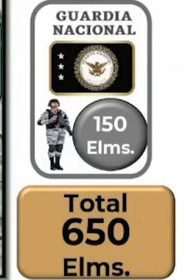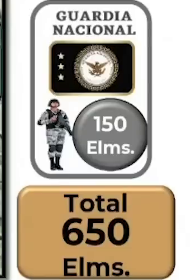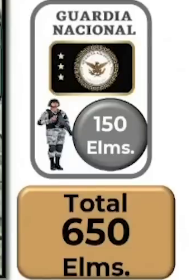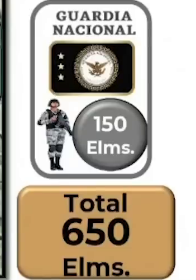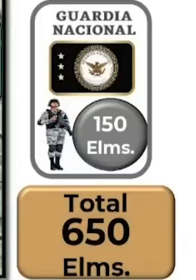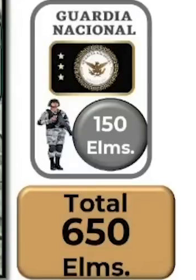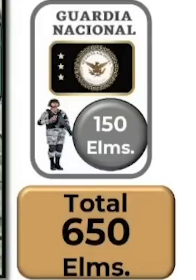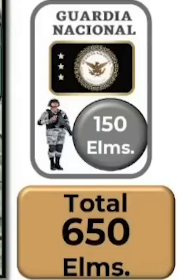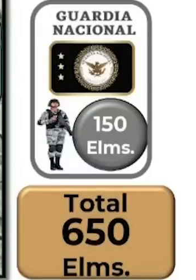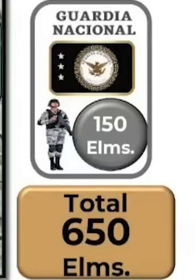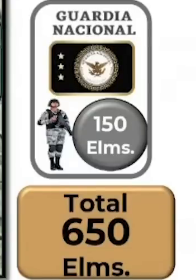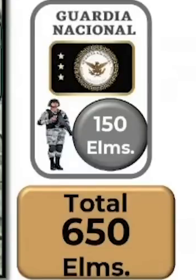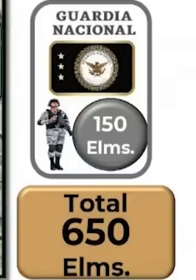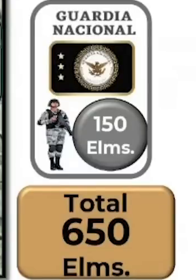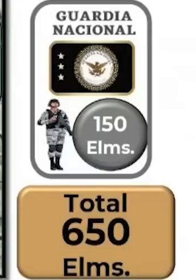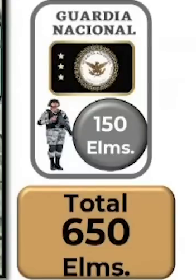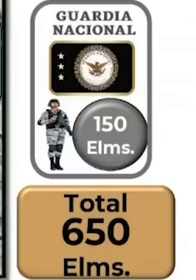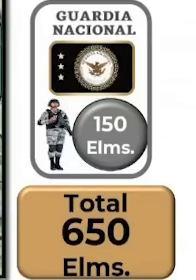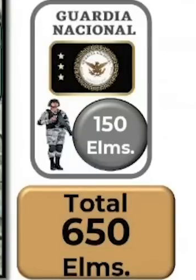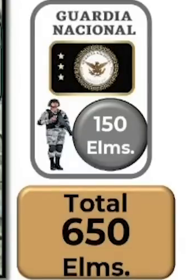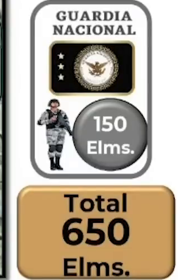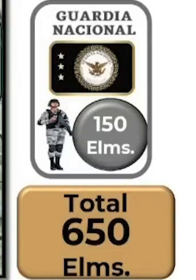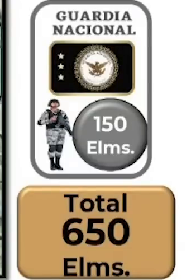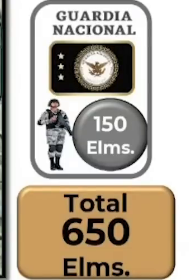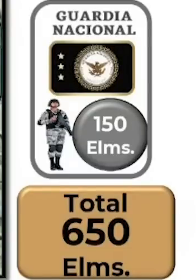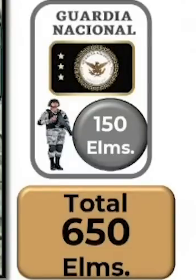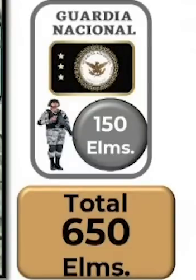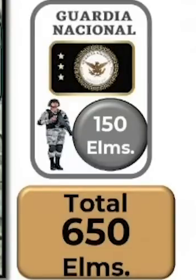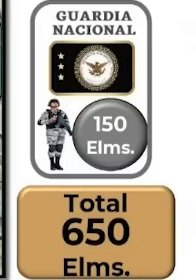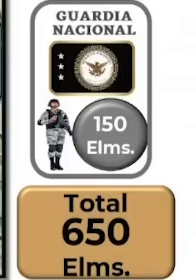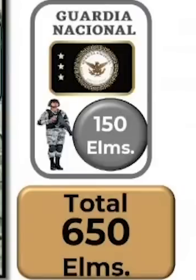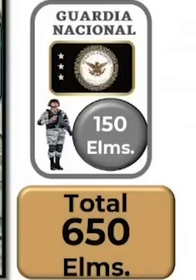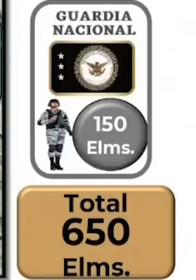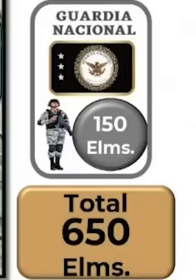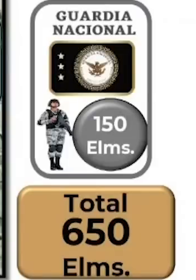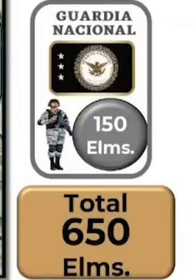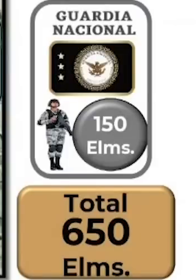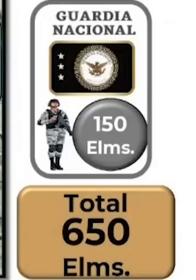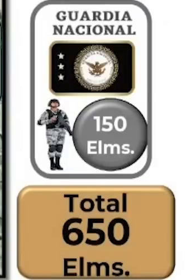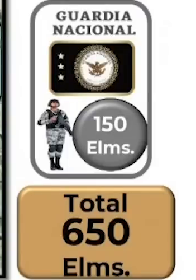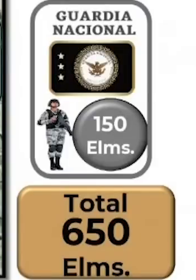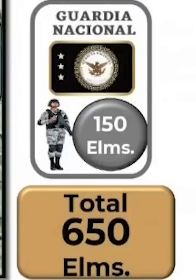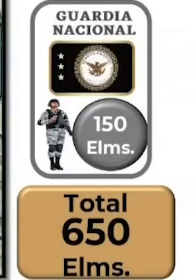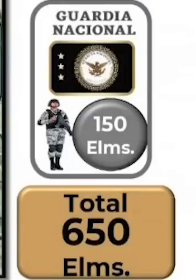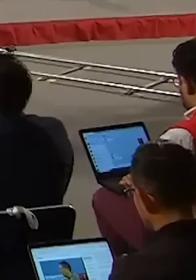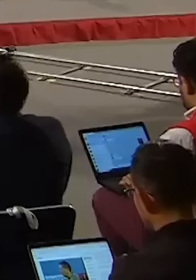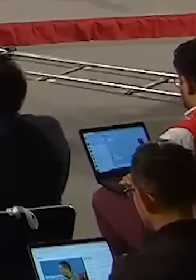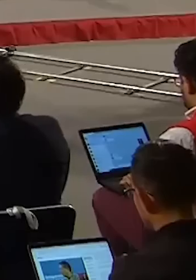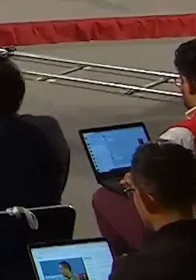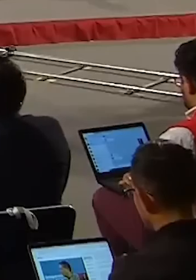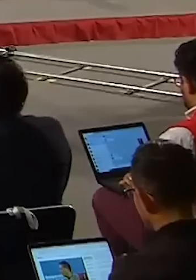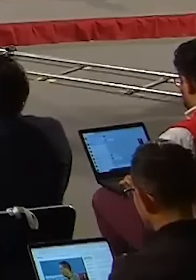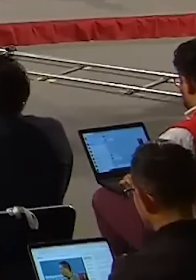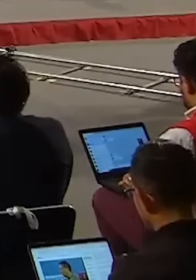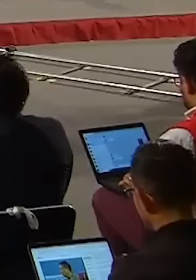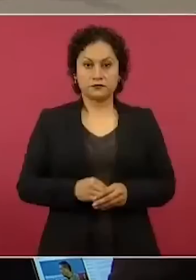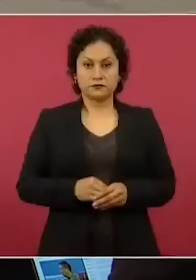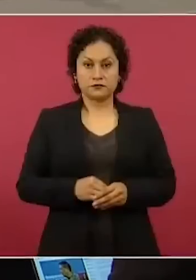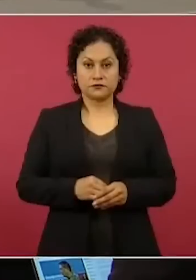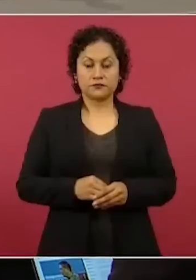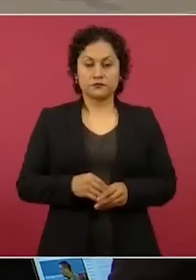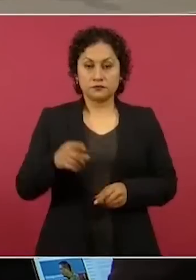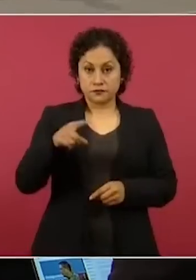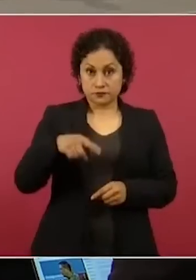buscando si hay algunos otros migrantes o personas que estén en la misma